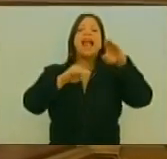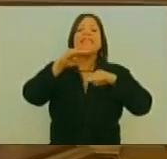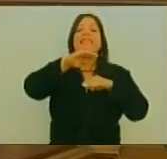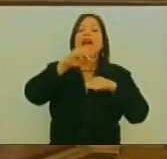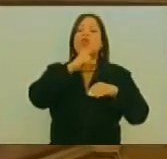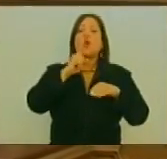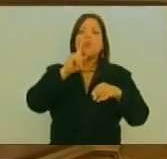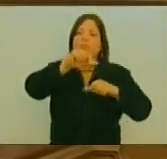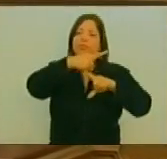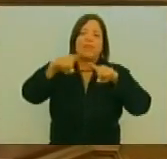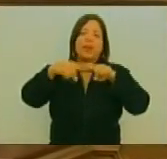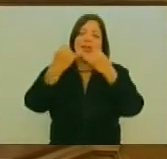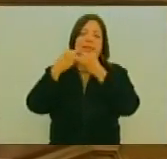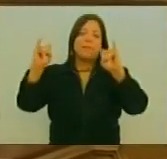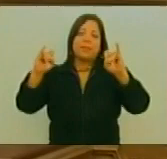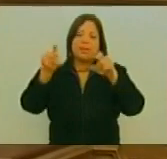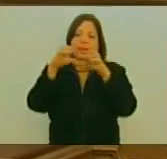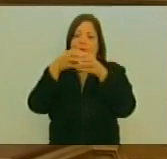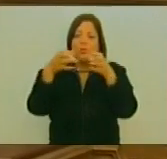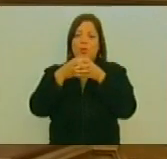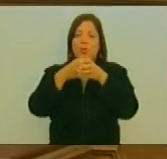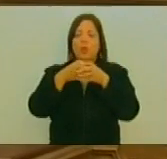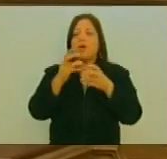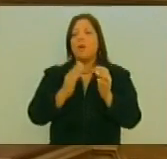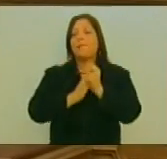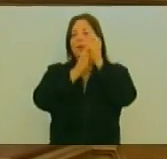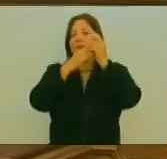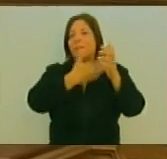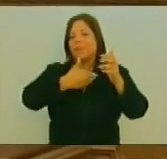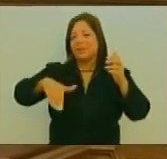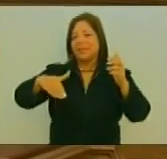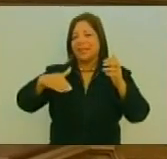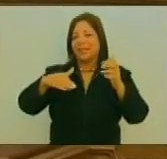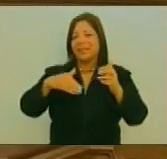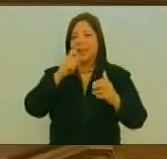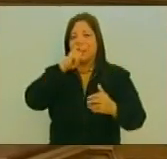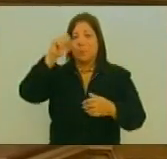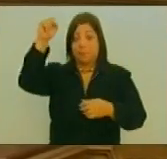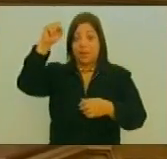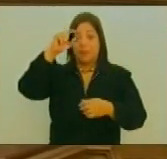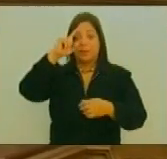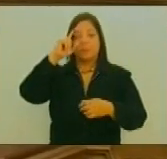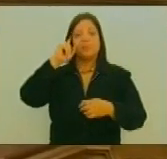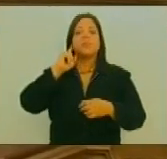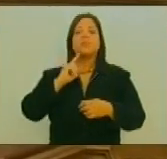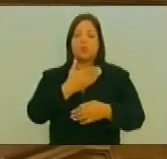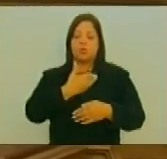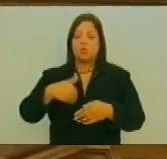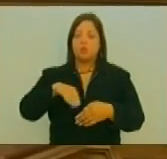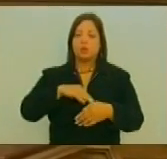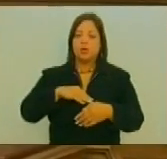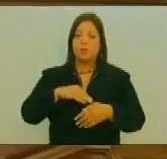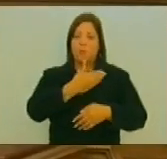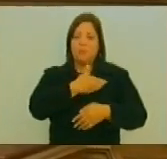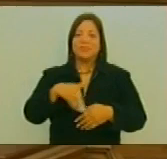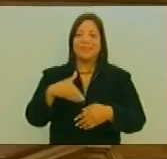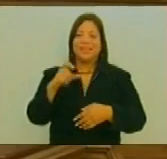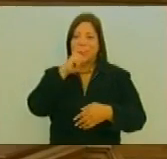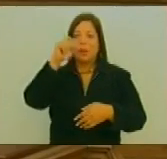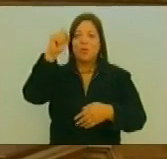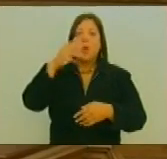Que Está Presidiendo En Este Momento A Nombre Del Pueblo De Venezuela Nuestro Presidente Nicolás Maduro